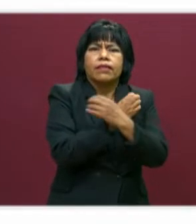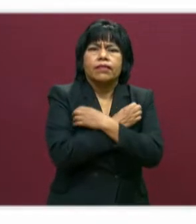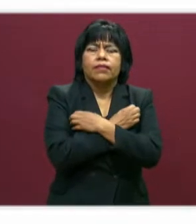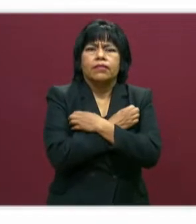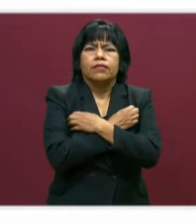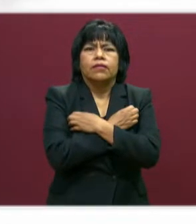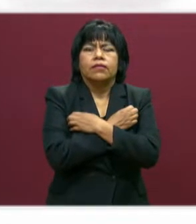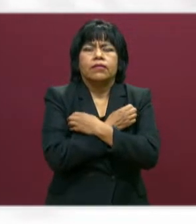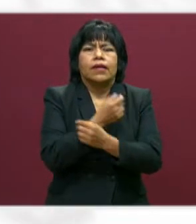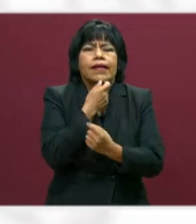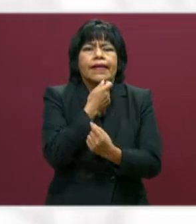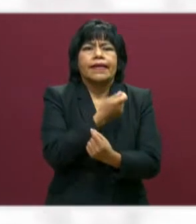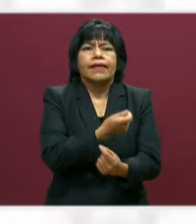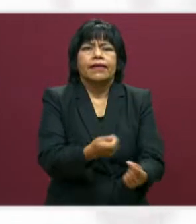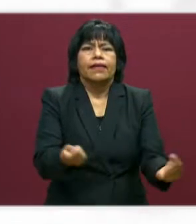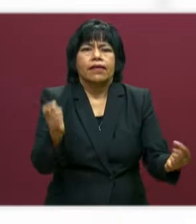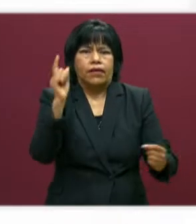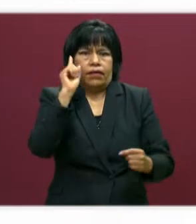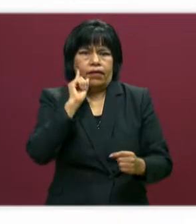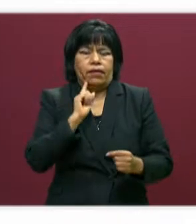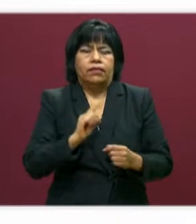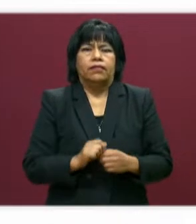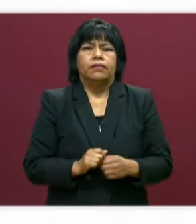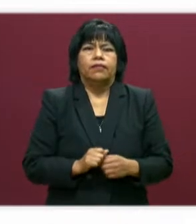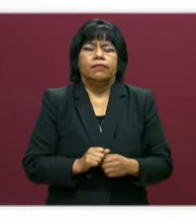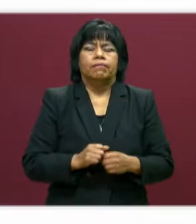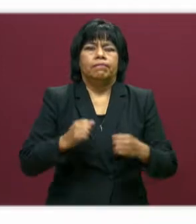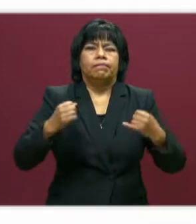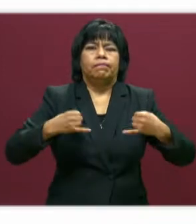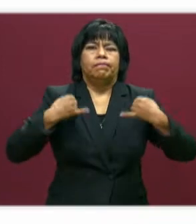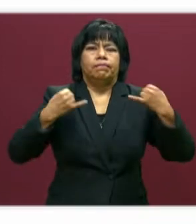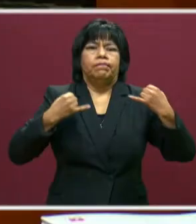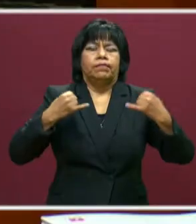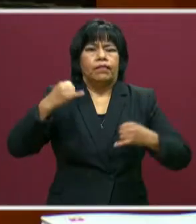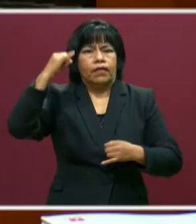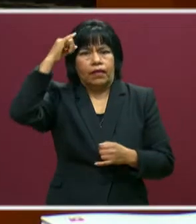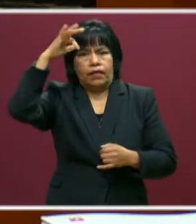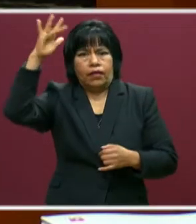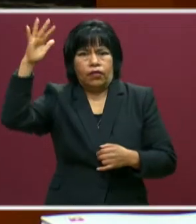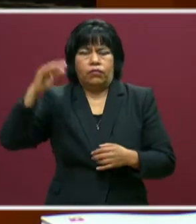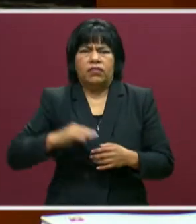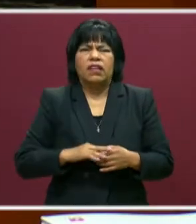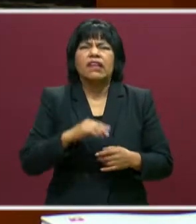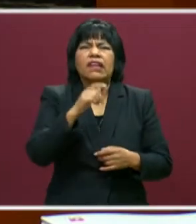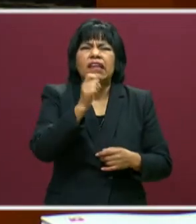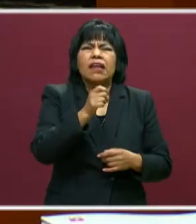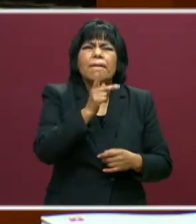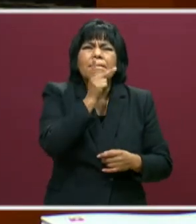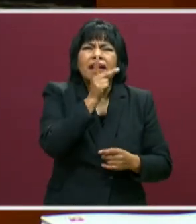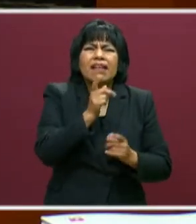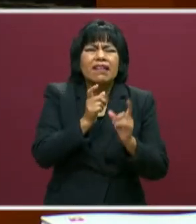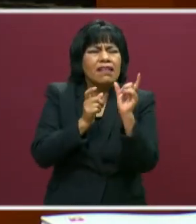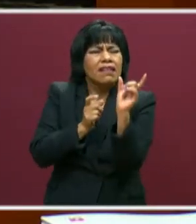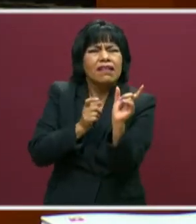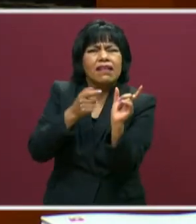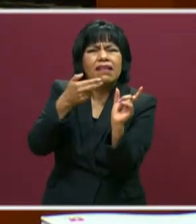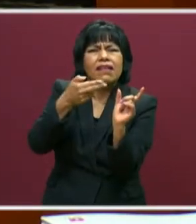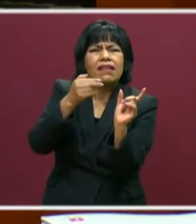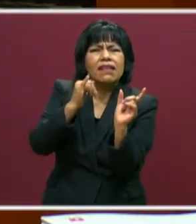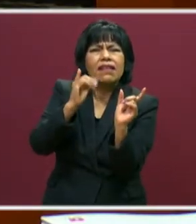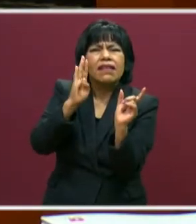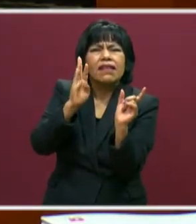adolescentes y adultos. Ahora, pero me voy a detener en la palabra híbrido, porque luego suena raro, ¿verdad?